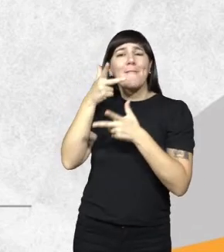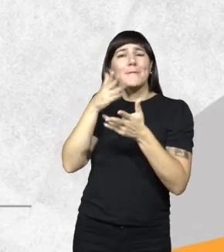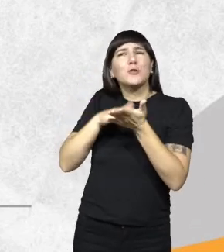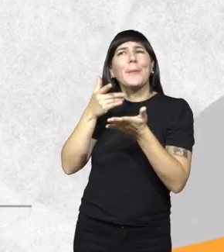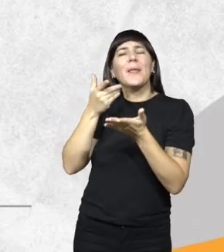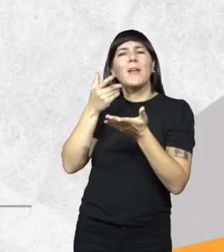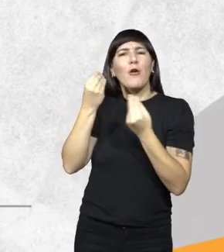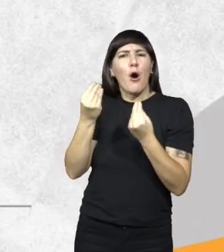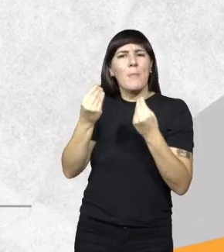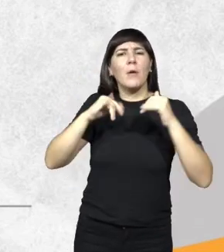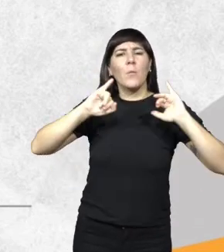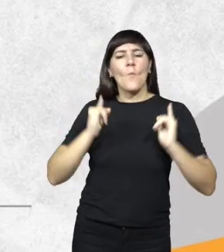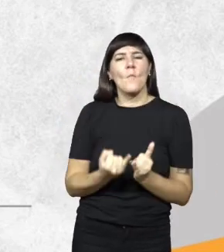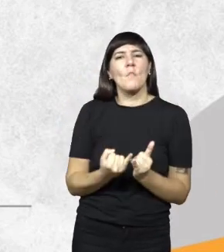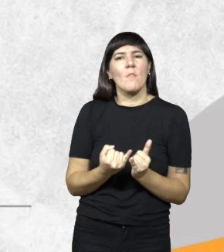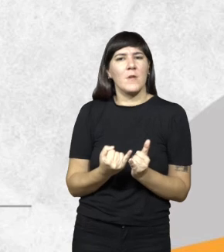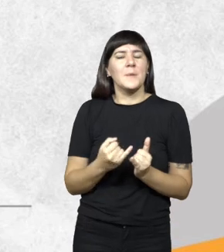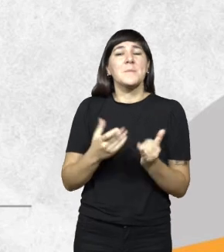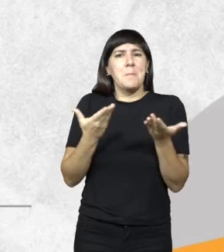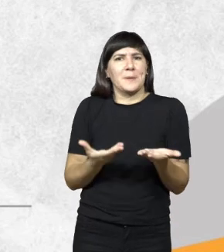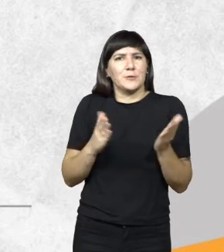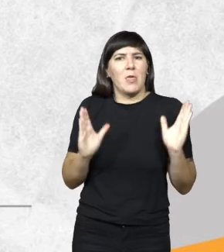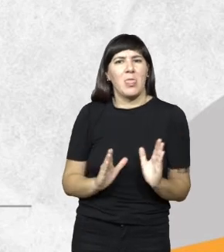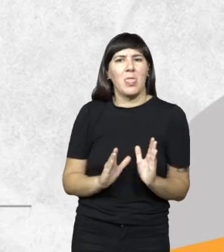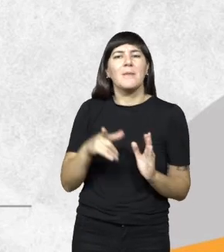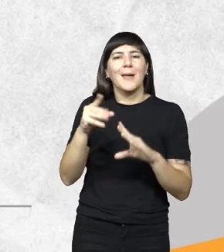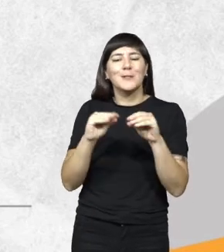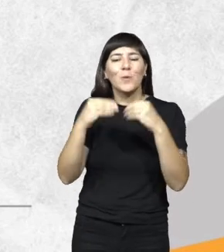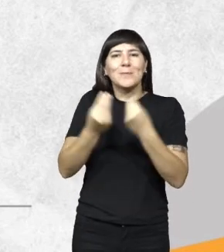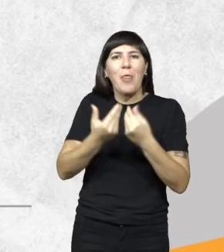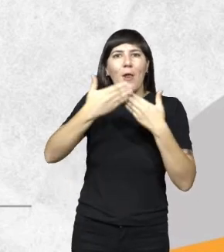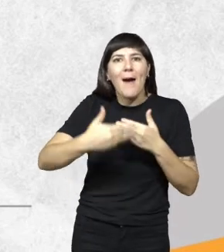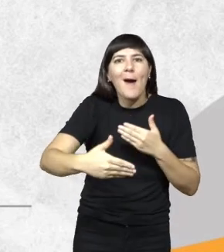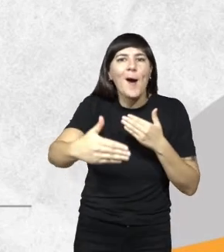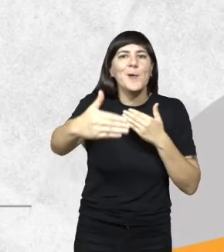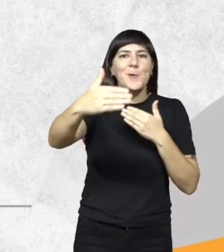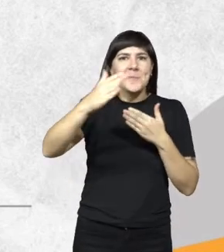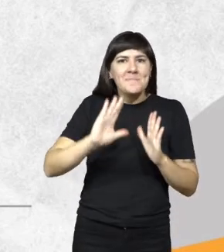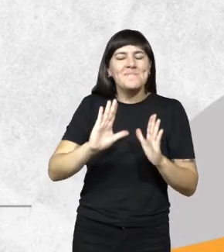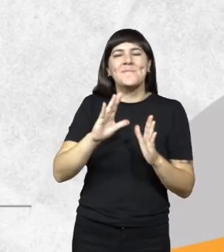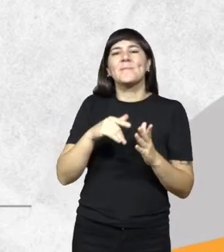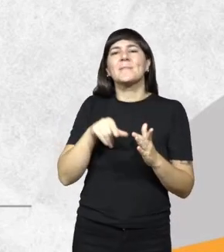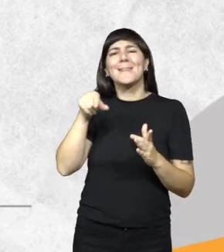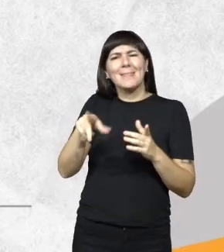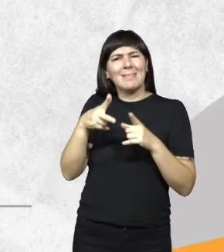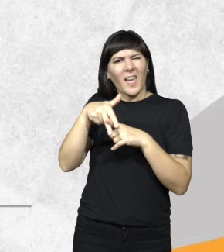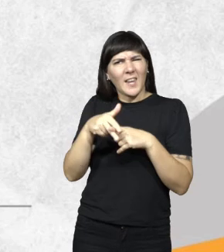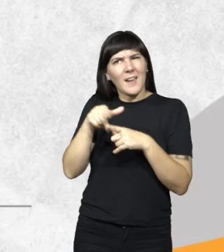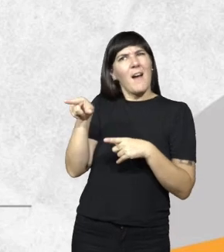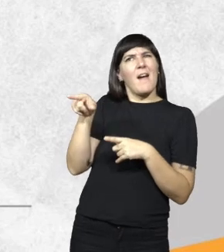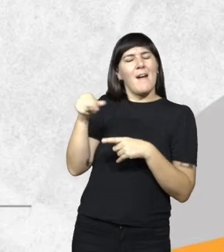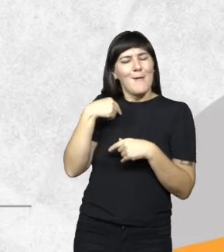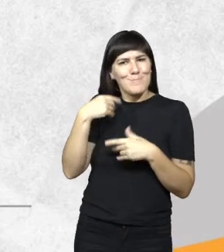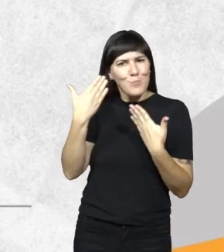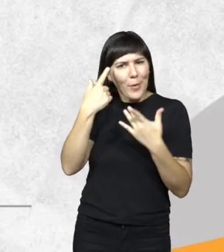ambiente y cómo lograr que esos resultados sean duraderos y a largo plazo. Pero dije, bueno, no, esta técnica se puede